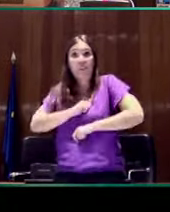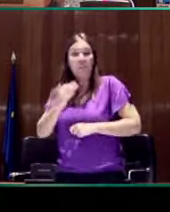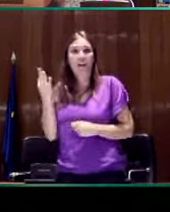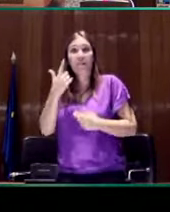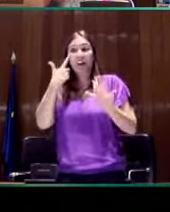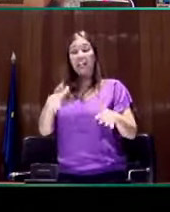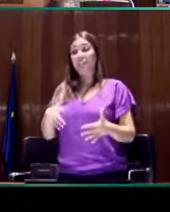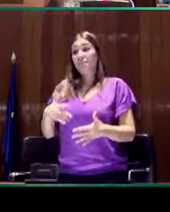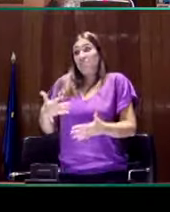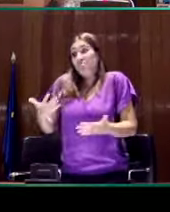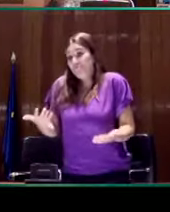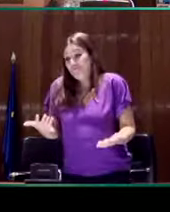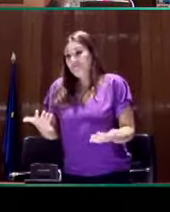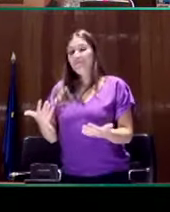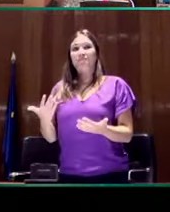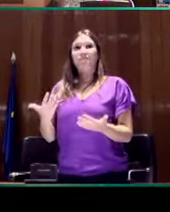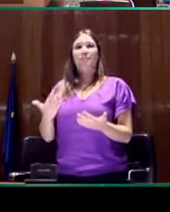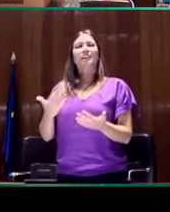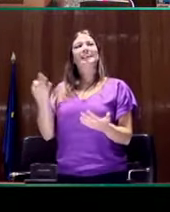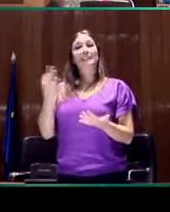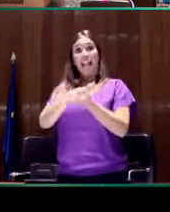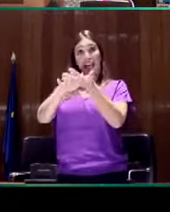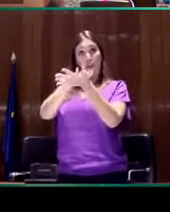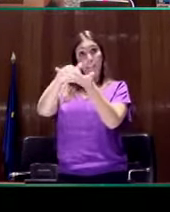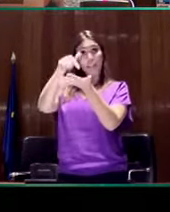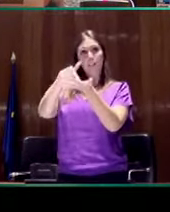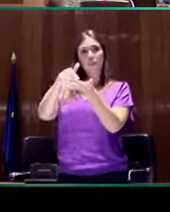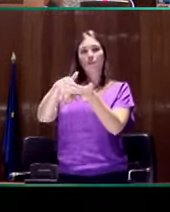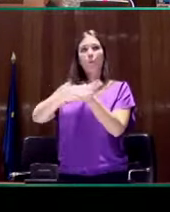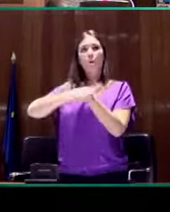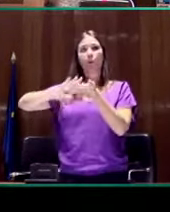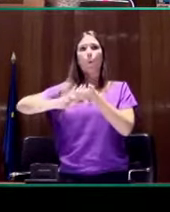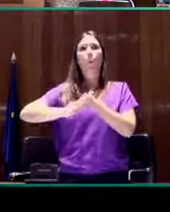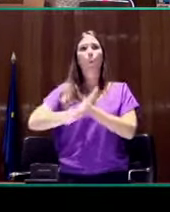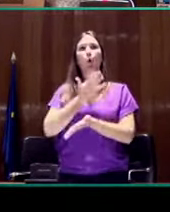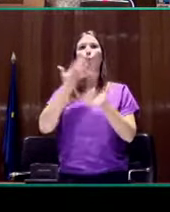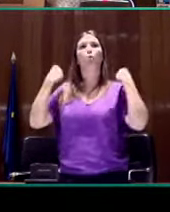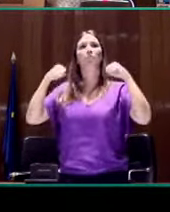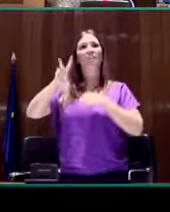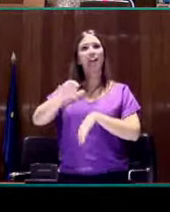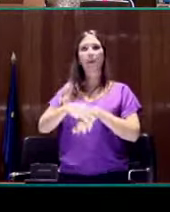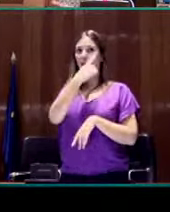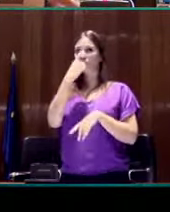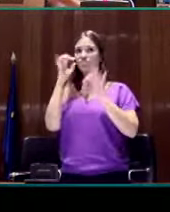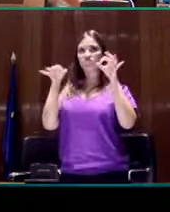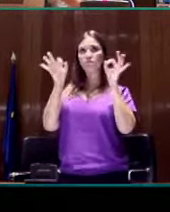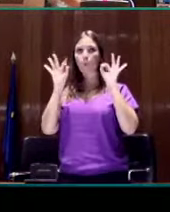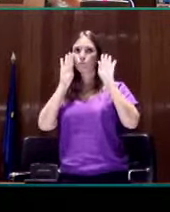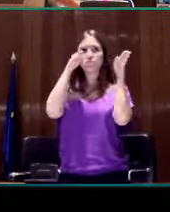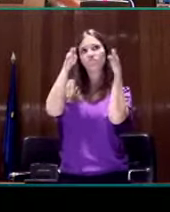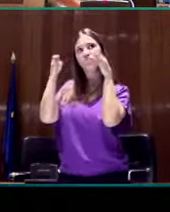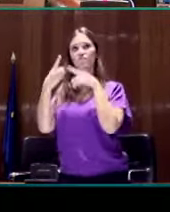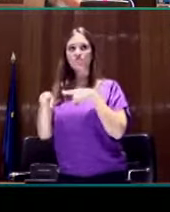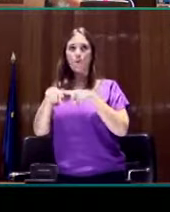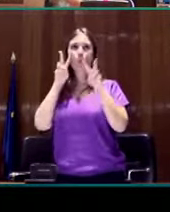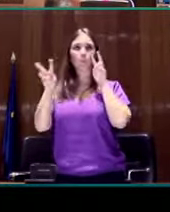efectivamente la utilización de la lengua de signos podría servir como un entrenamiento de la mirada, un entrenamiento para la